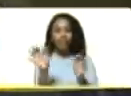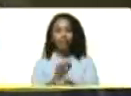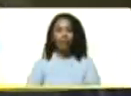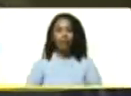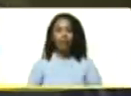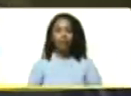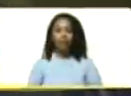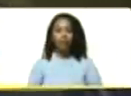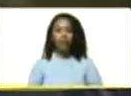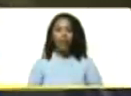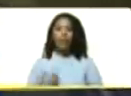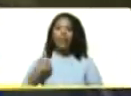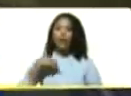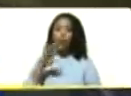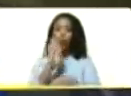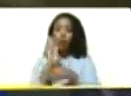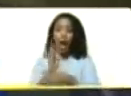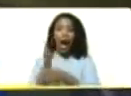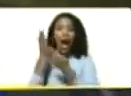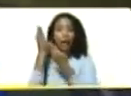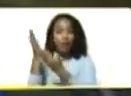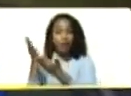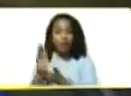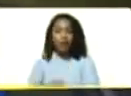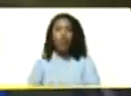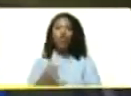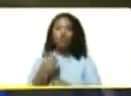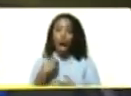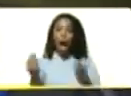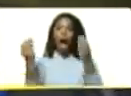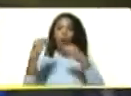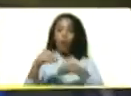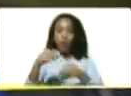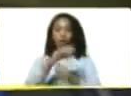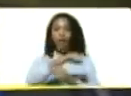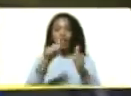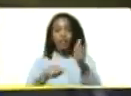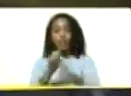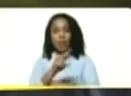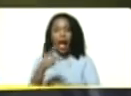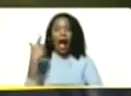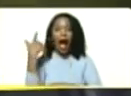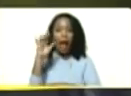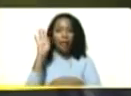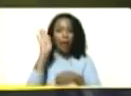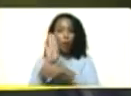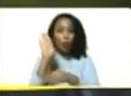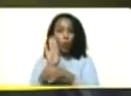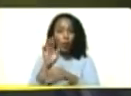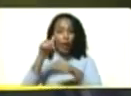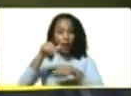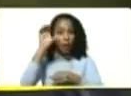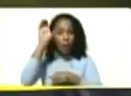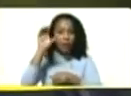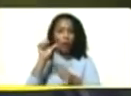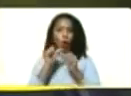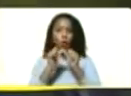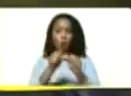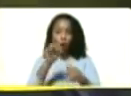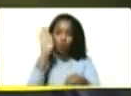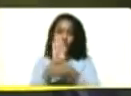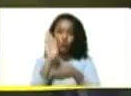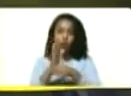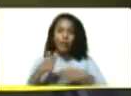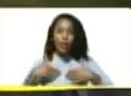Tenemos que cuidar eso. Estoy de acuerdo con la vicepresidenta, tenemos que cuidar al país. Seguir cuidando la